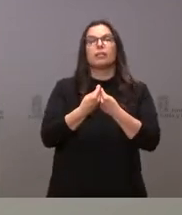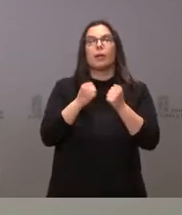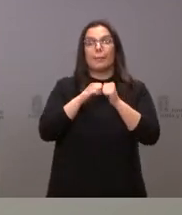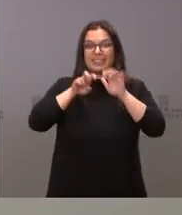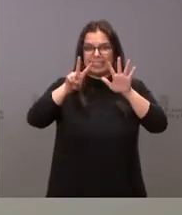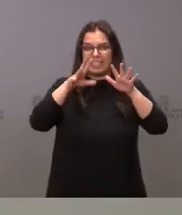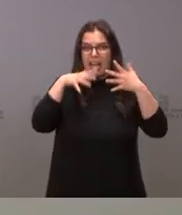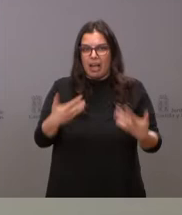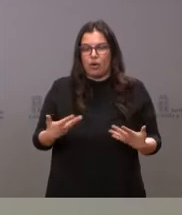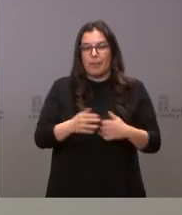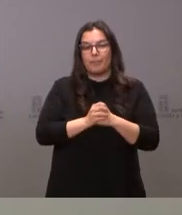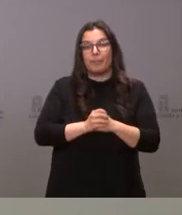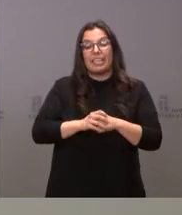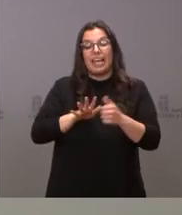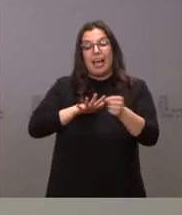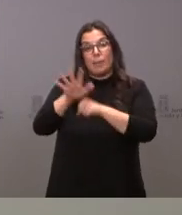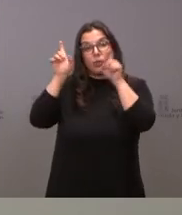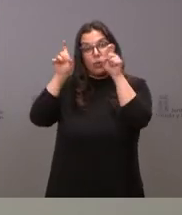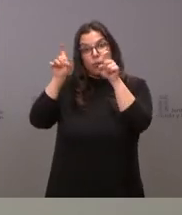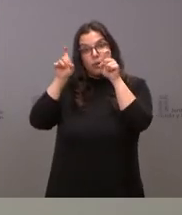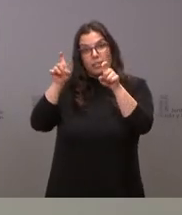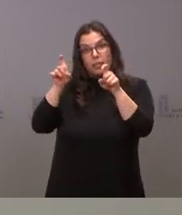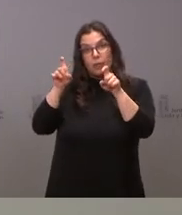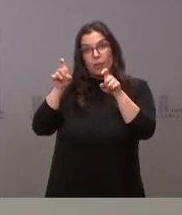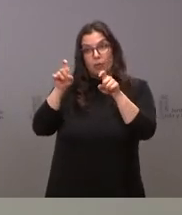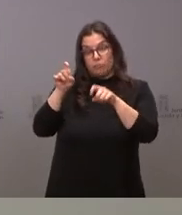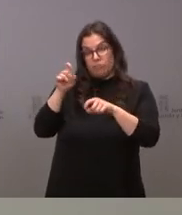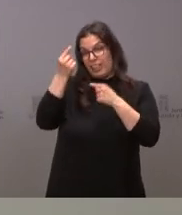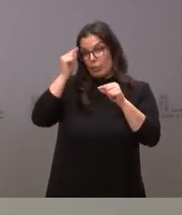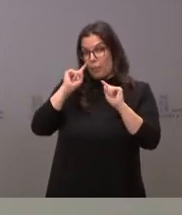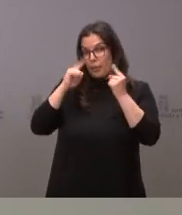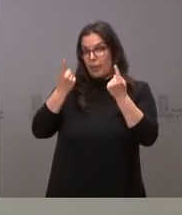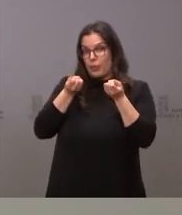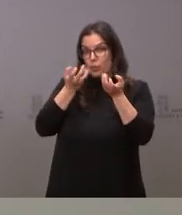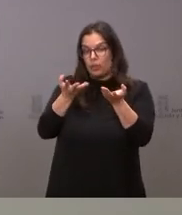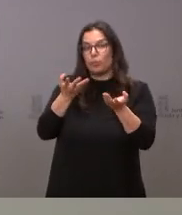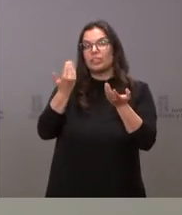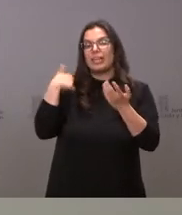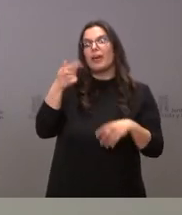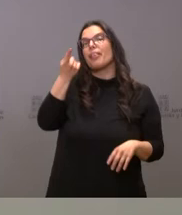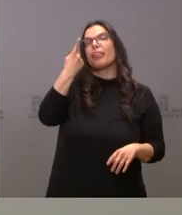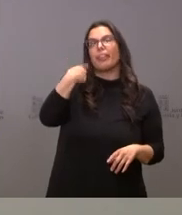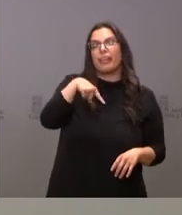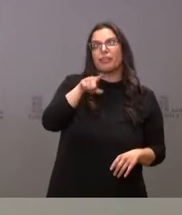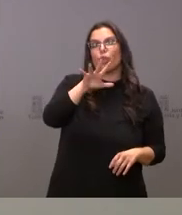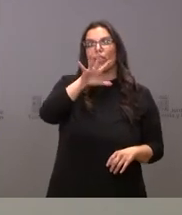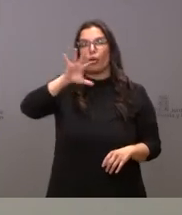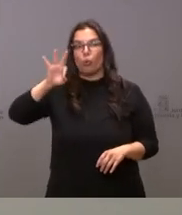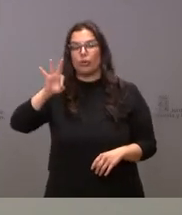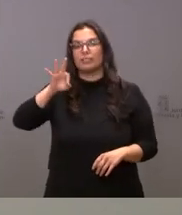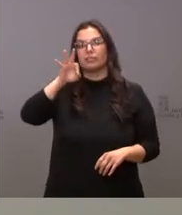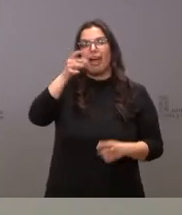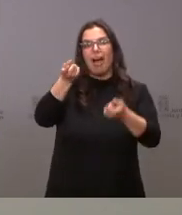en este momento y, en el ámbito educativo, yo creo que es la primera vez que les ofrecemos este dato, ya son 150 los alumnos